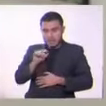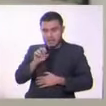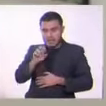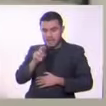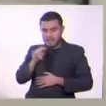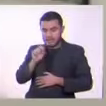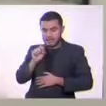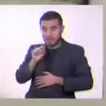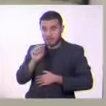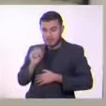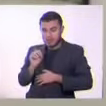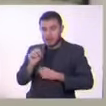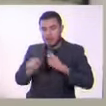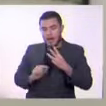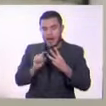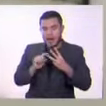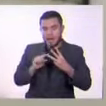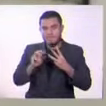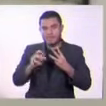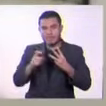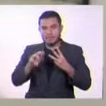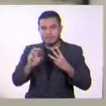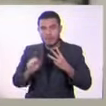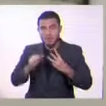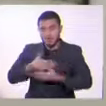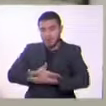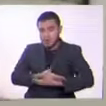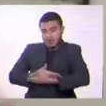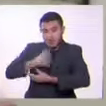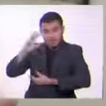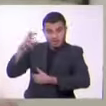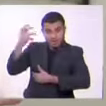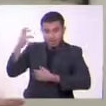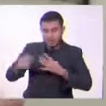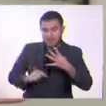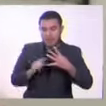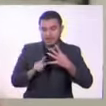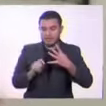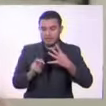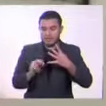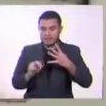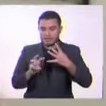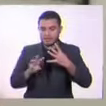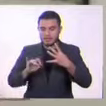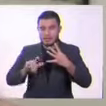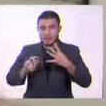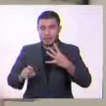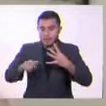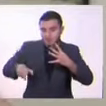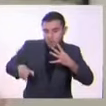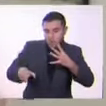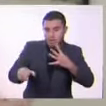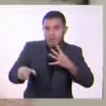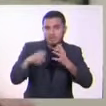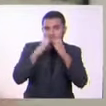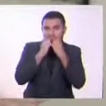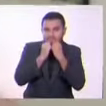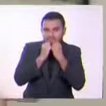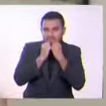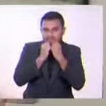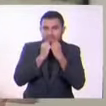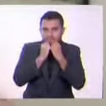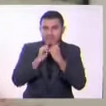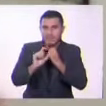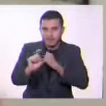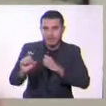también a Máximo Gorky con los Hijos del Sol, a Tennessee Williams con un tranvía llamado Deseo y a Arthur